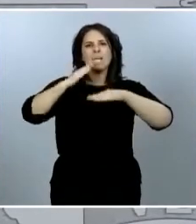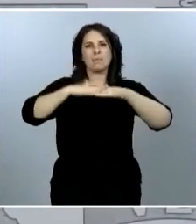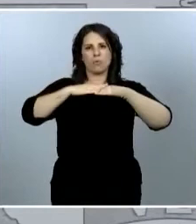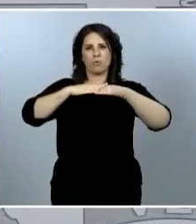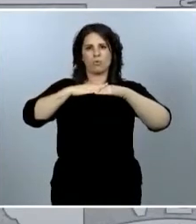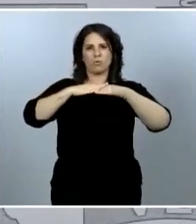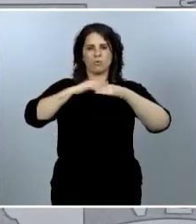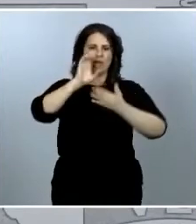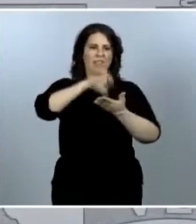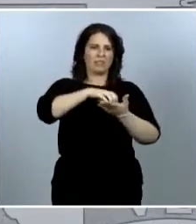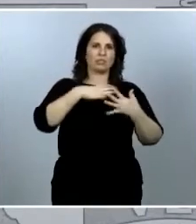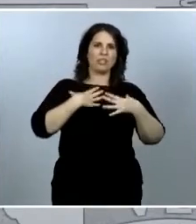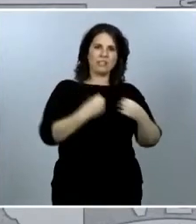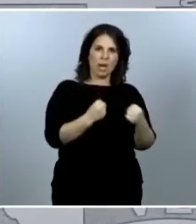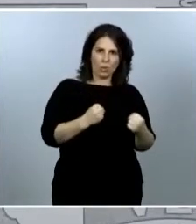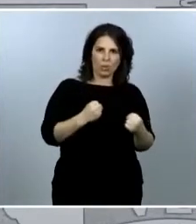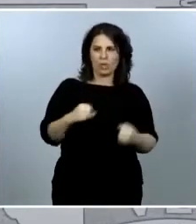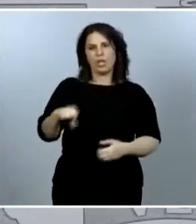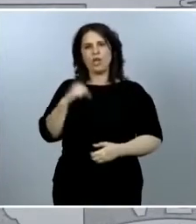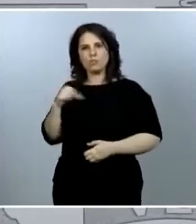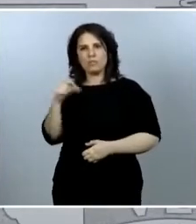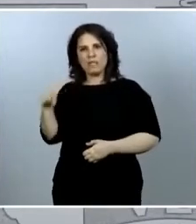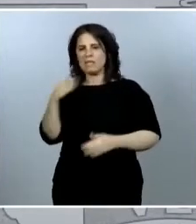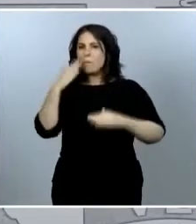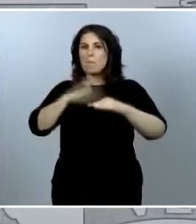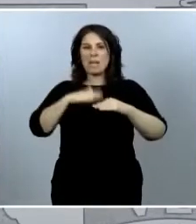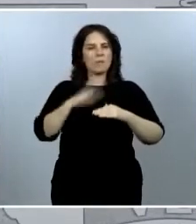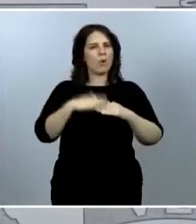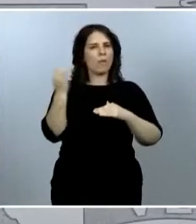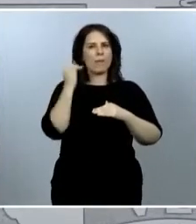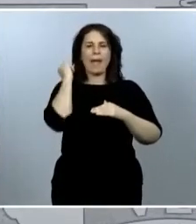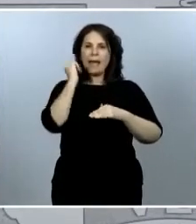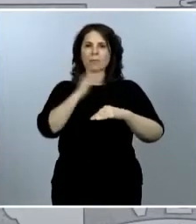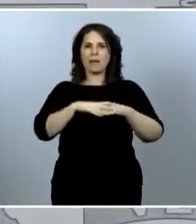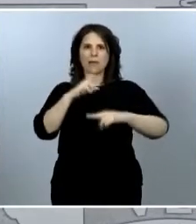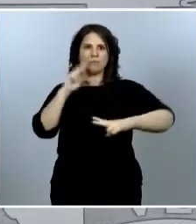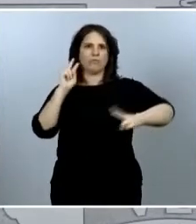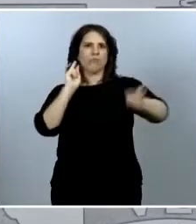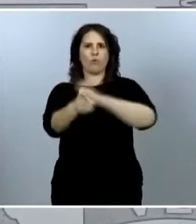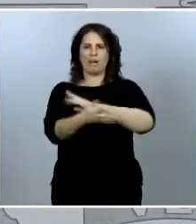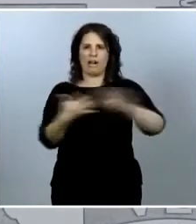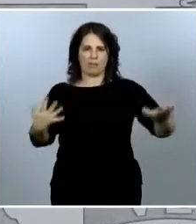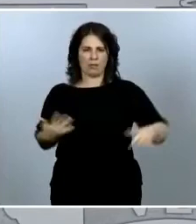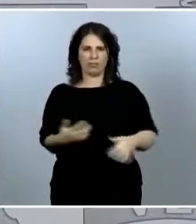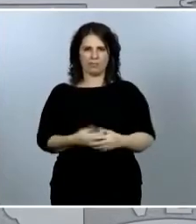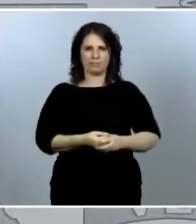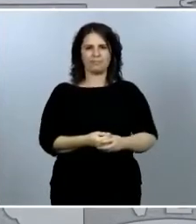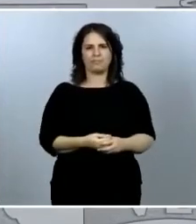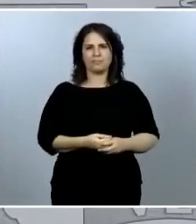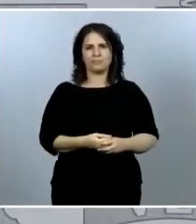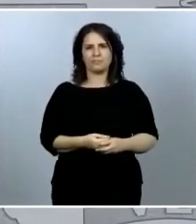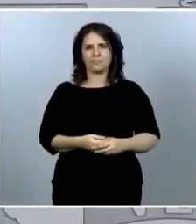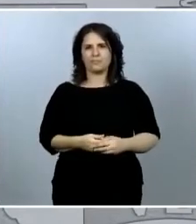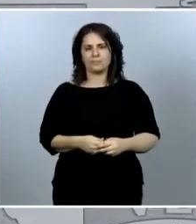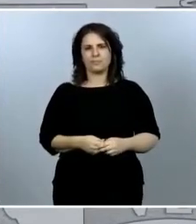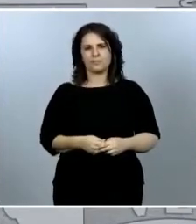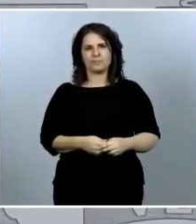hospitalaria para responder ante incrementos importantes y rápidos en la transmisión del COVID-19.